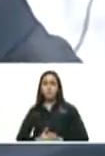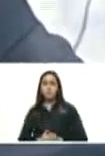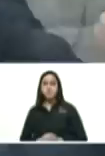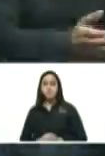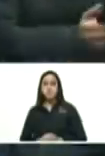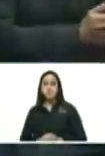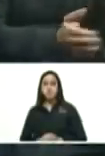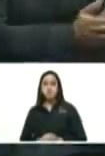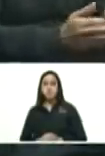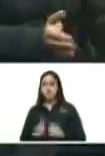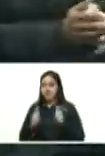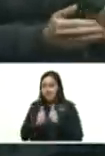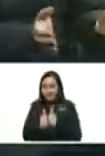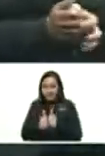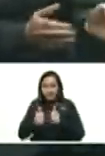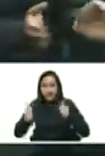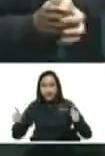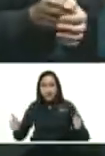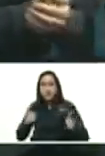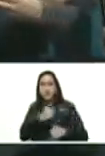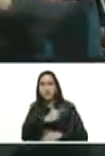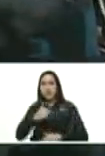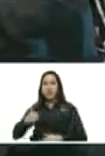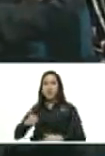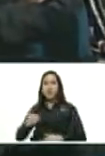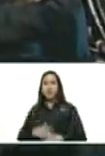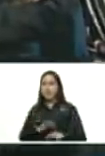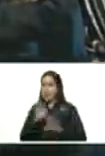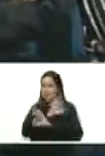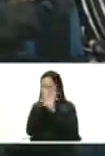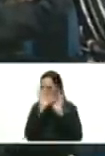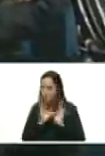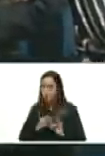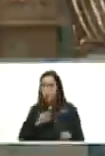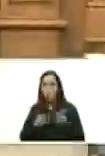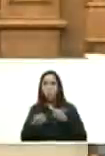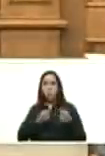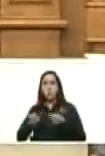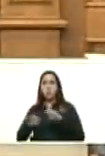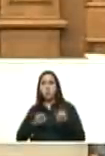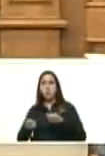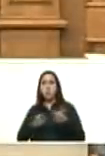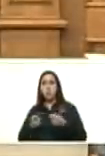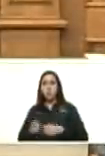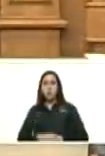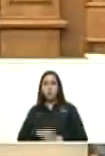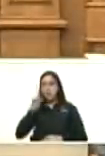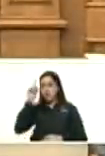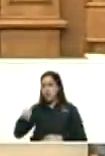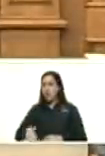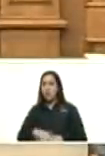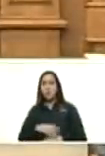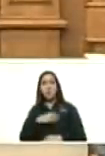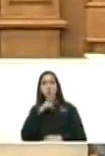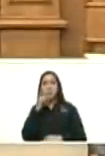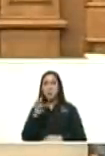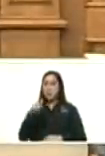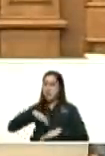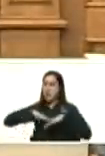quieren quieren dividir de manera maniquea y hasta estúpida el mundo